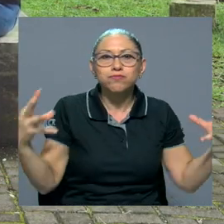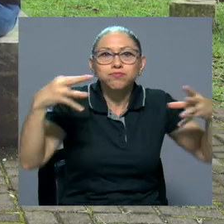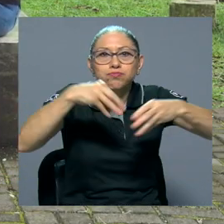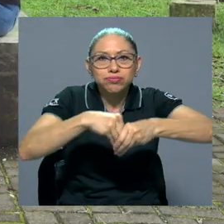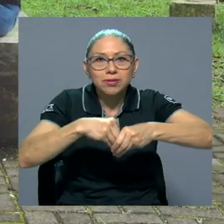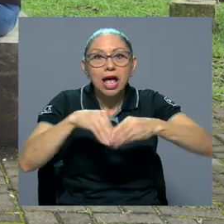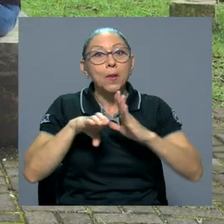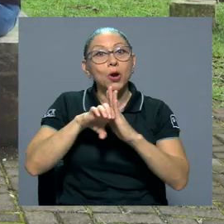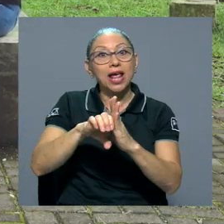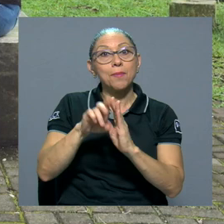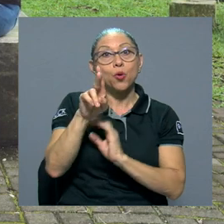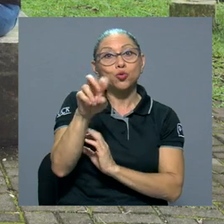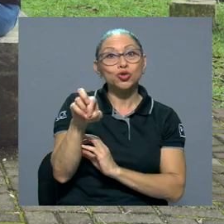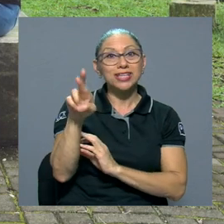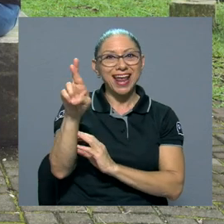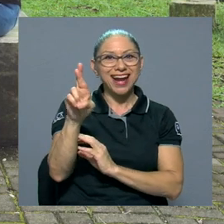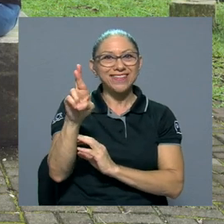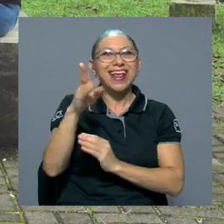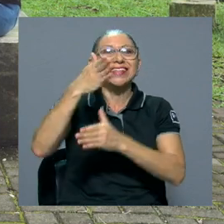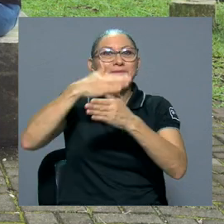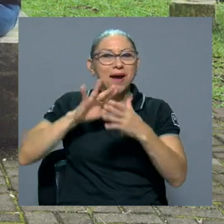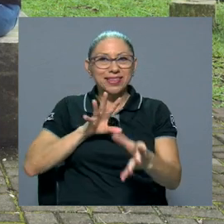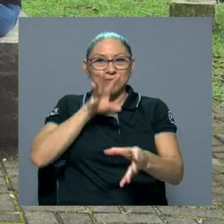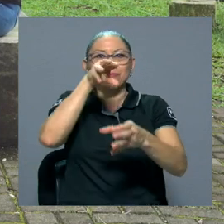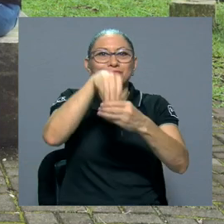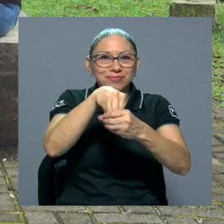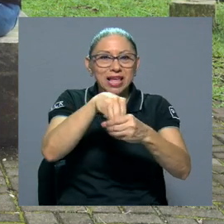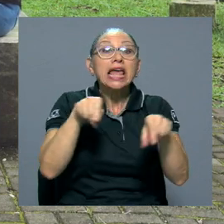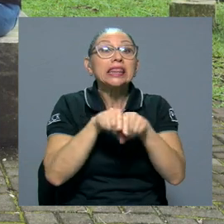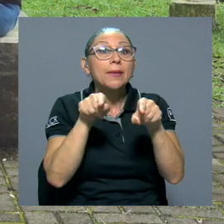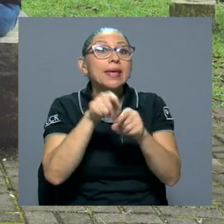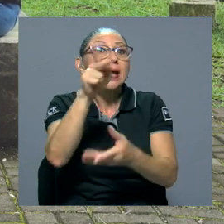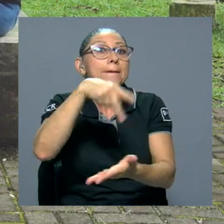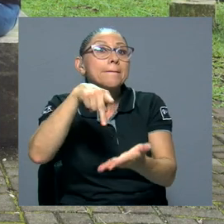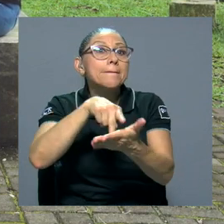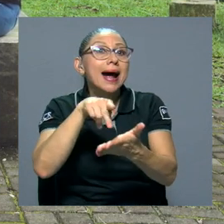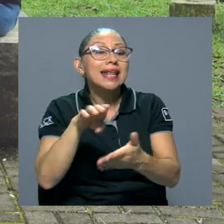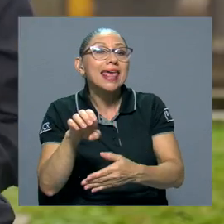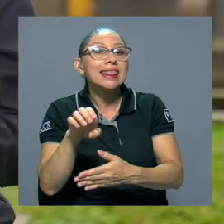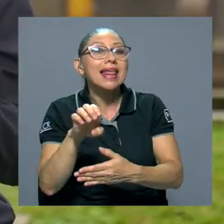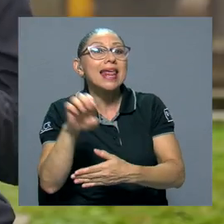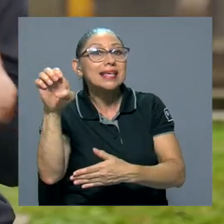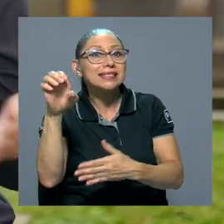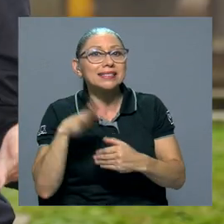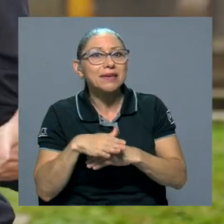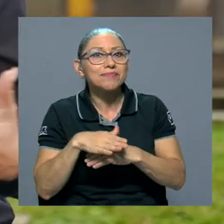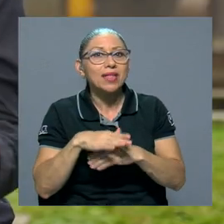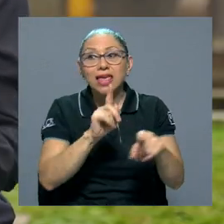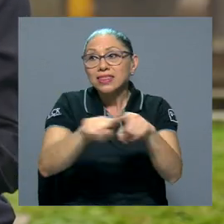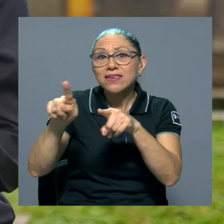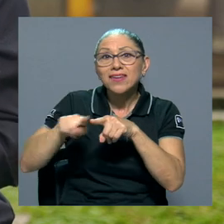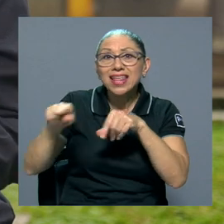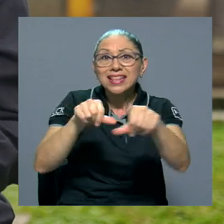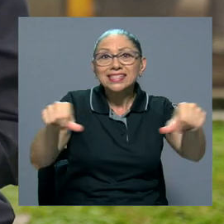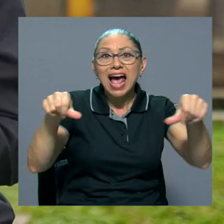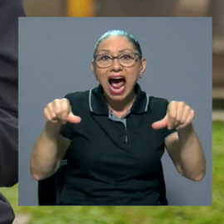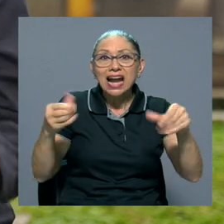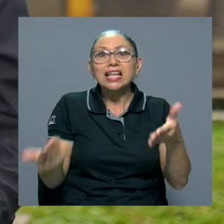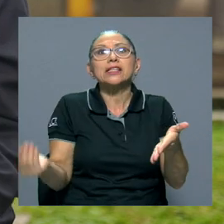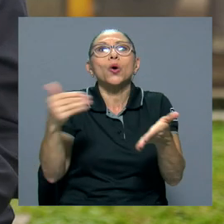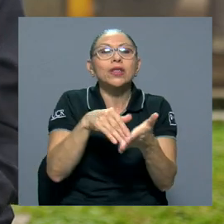importantes como la UCR se vuelven ese corredor que podemos transitar, el Parque del Este, las áreas de ciudad que están siendo